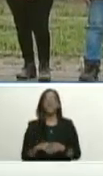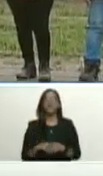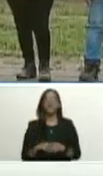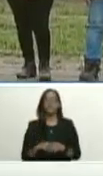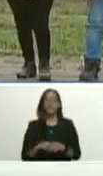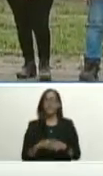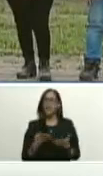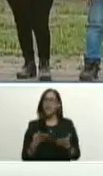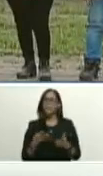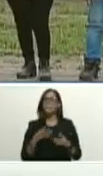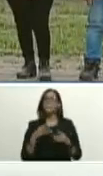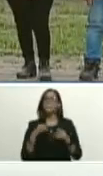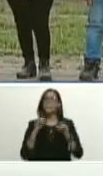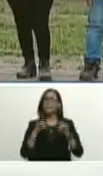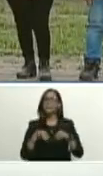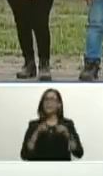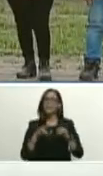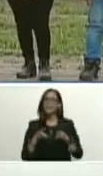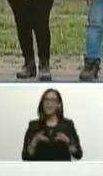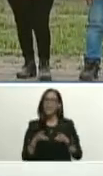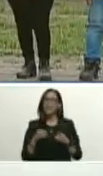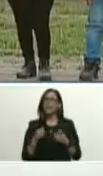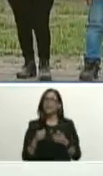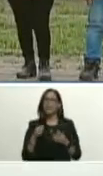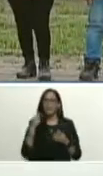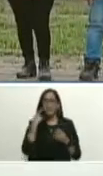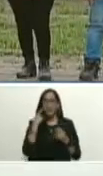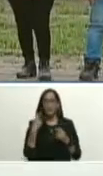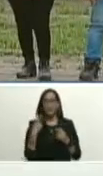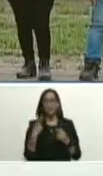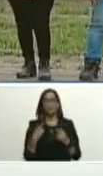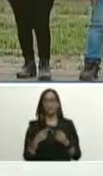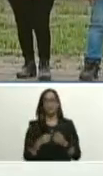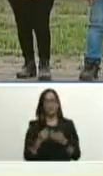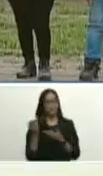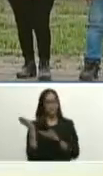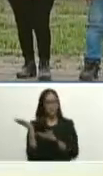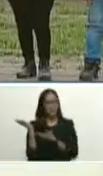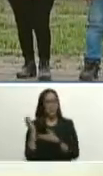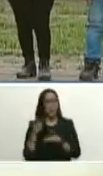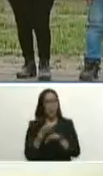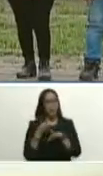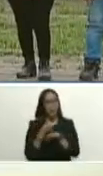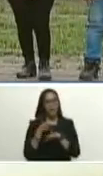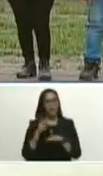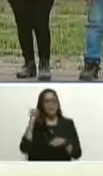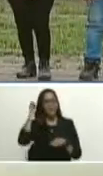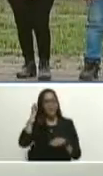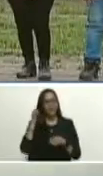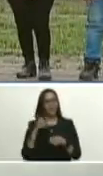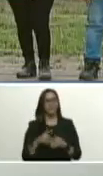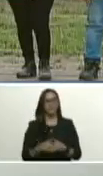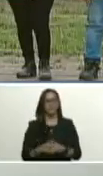y ahí están garantizando los Julio César León Heredia gobernador de Yaracuy adelante